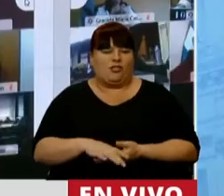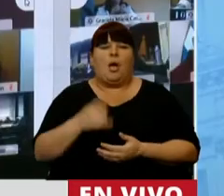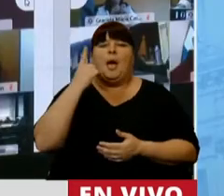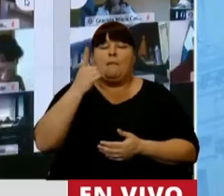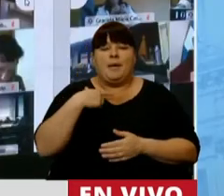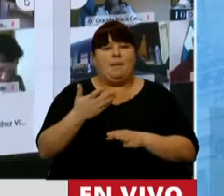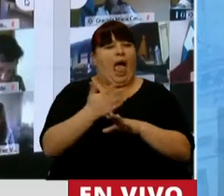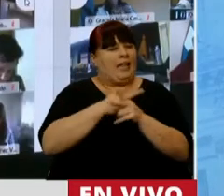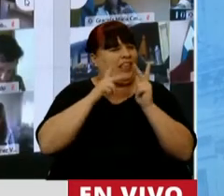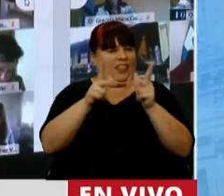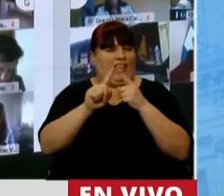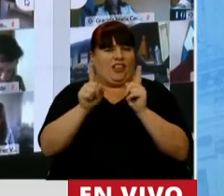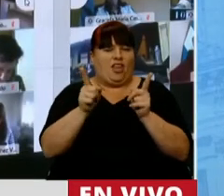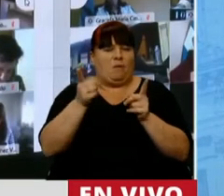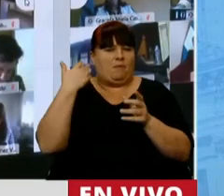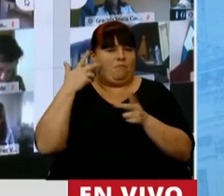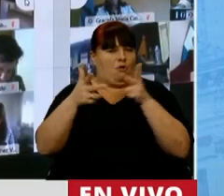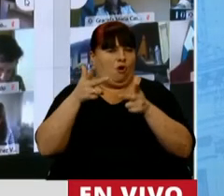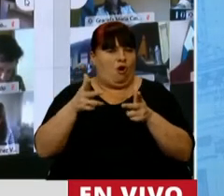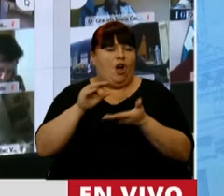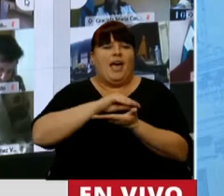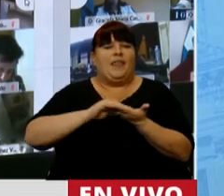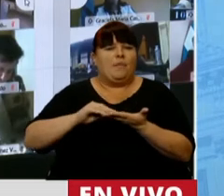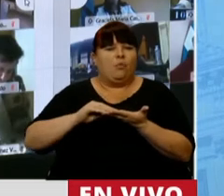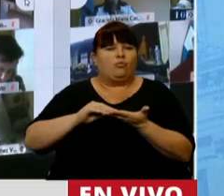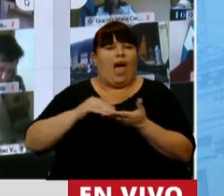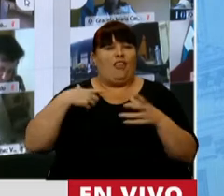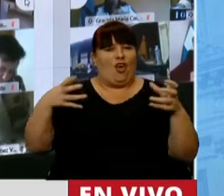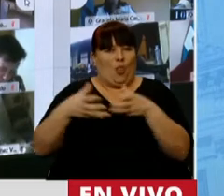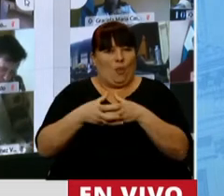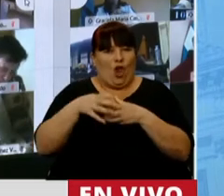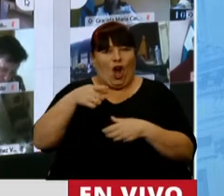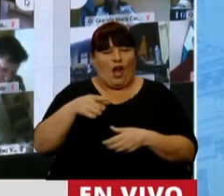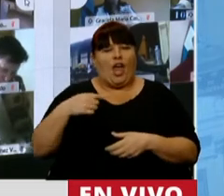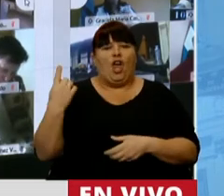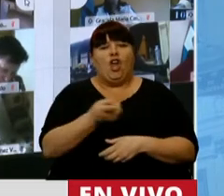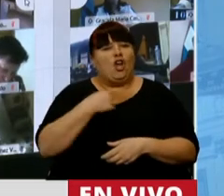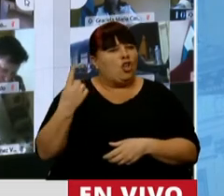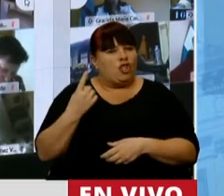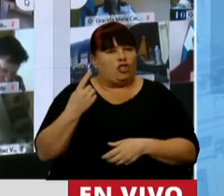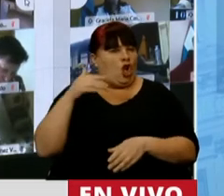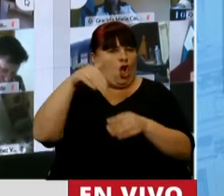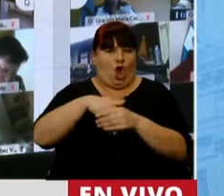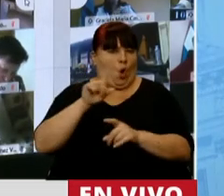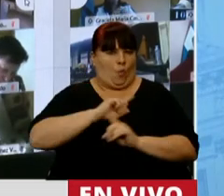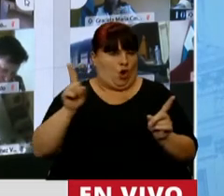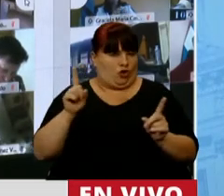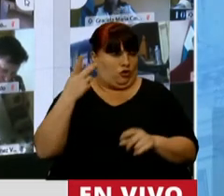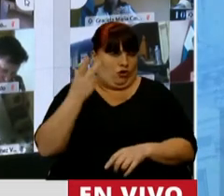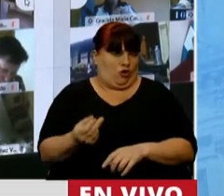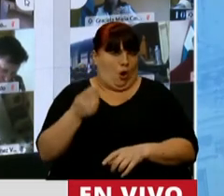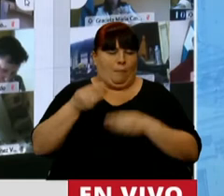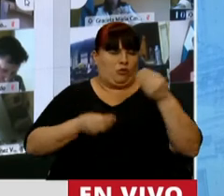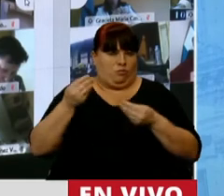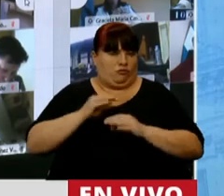lugar, anticipar, como ya lo dijeron diputados del Interbloque, nosotros no vamos a votar positivamente